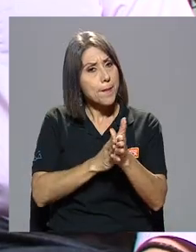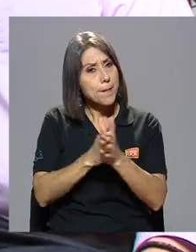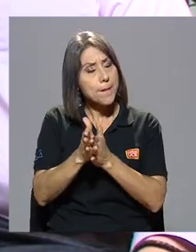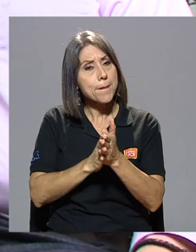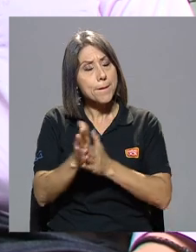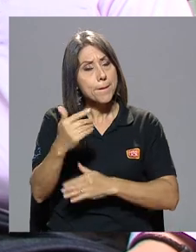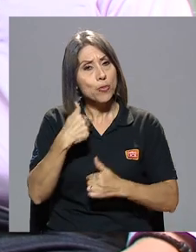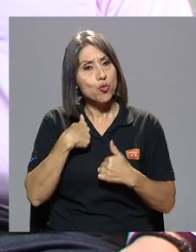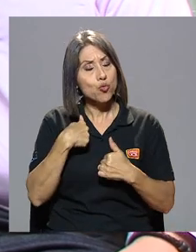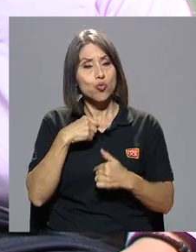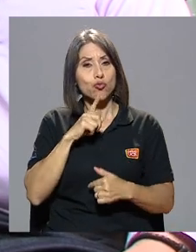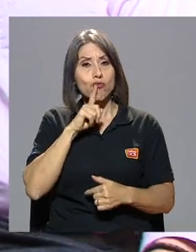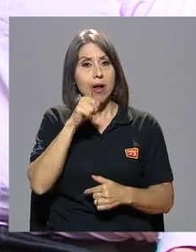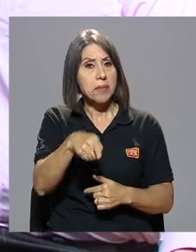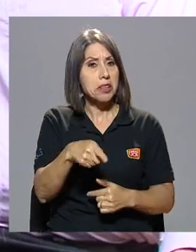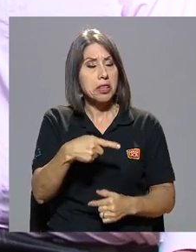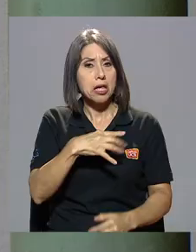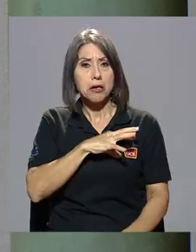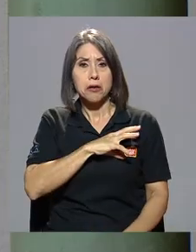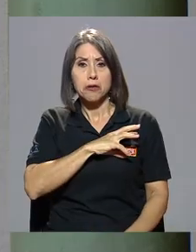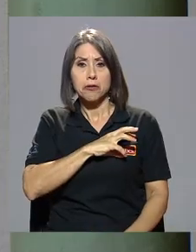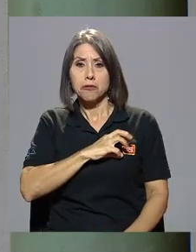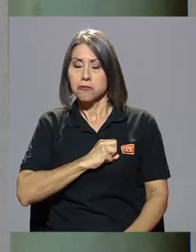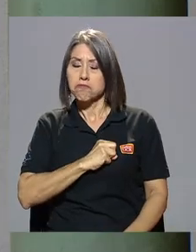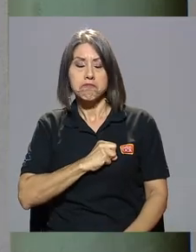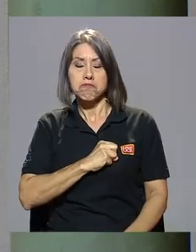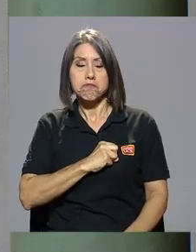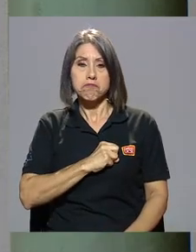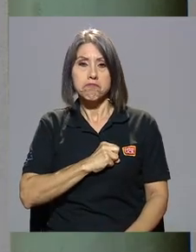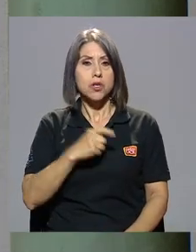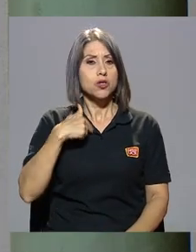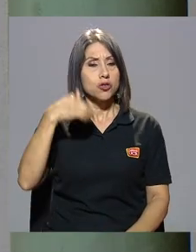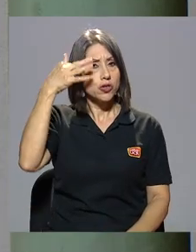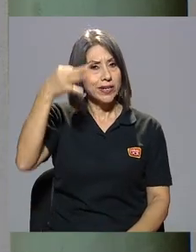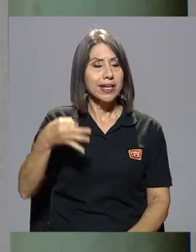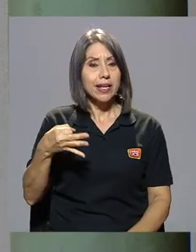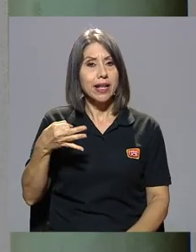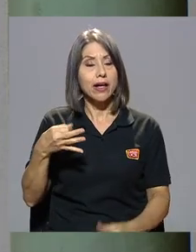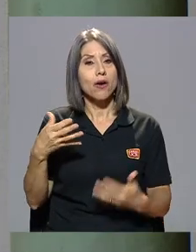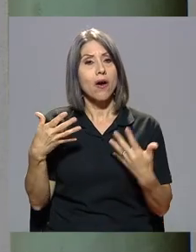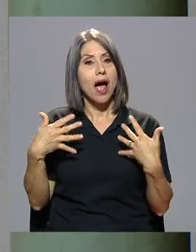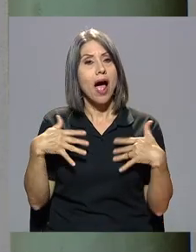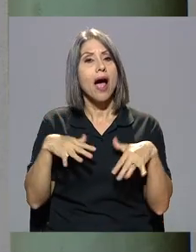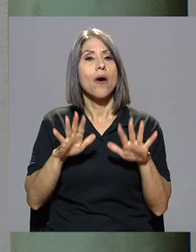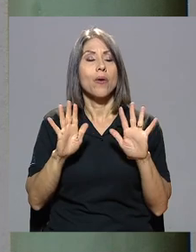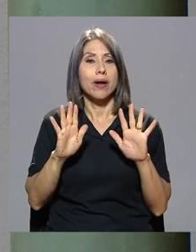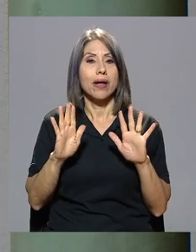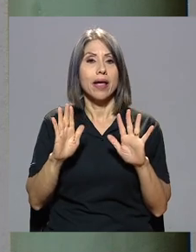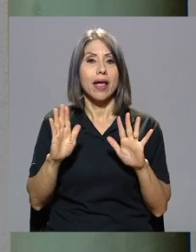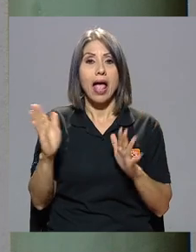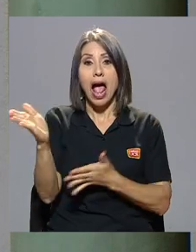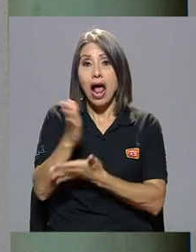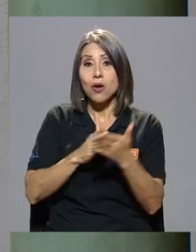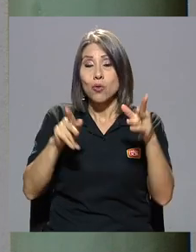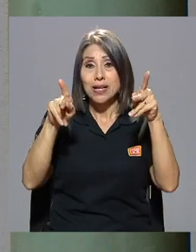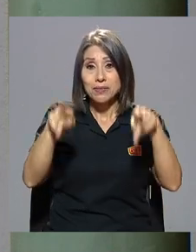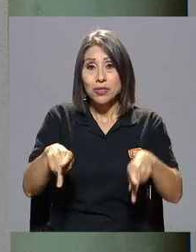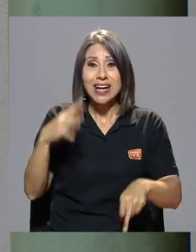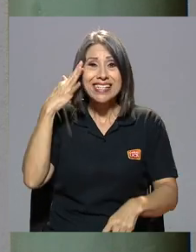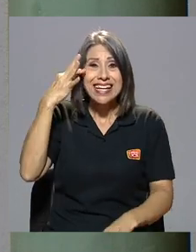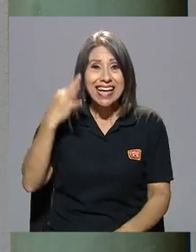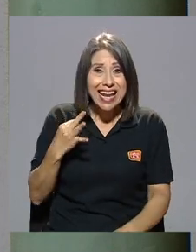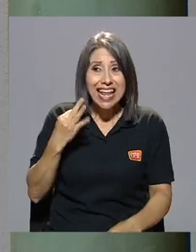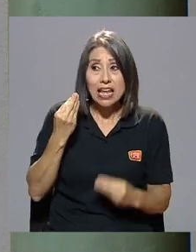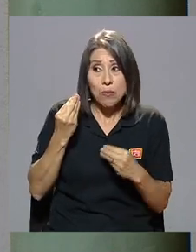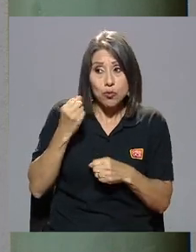claro este yo realmente no me arrepiento porque además creo que aunque algunos consideren